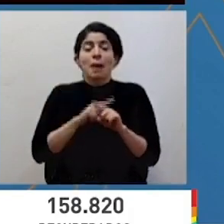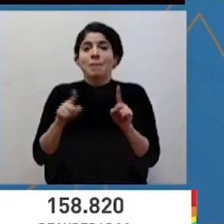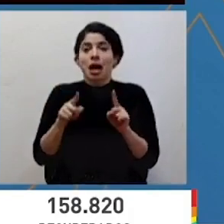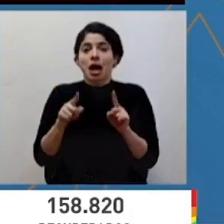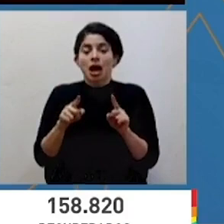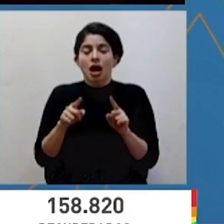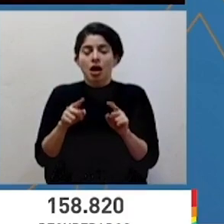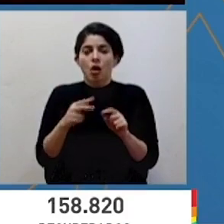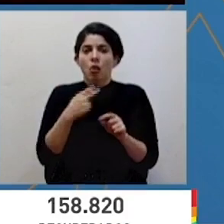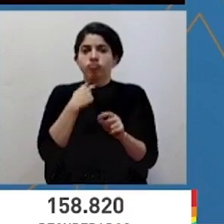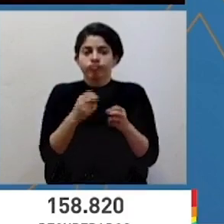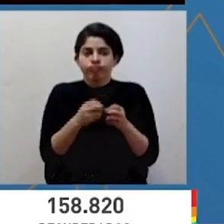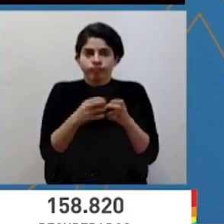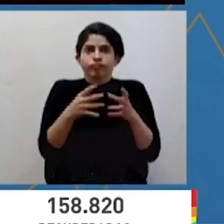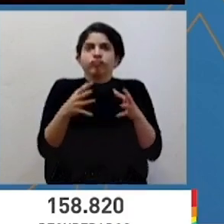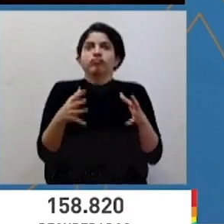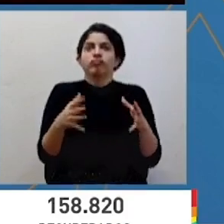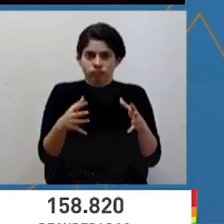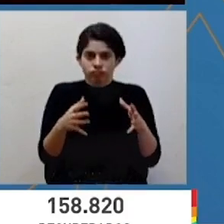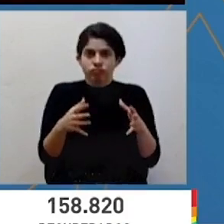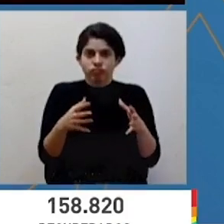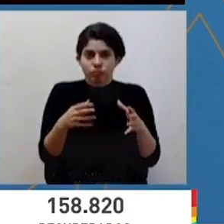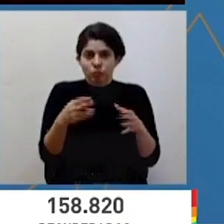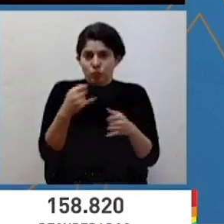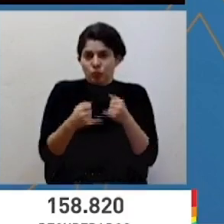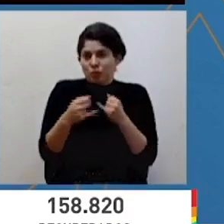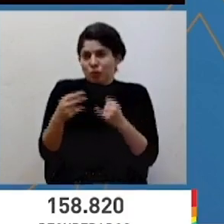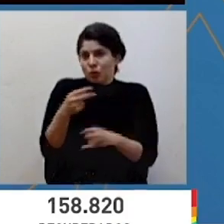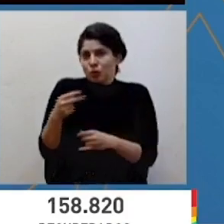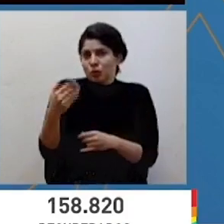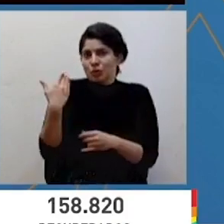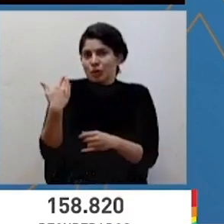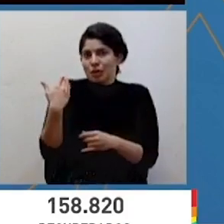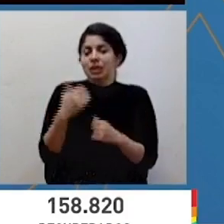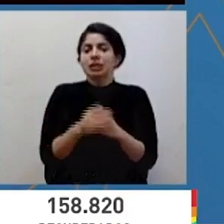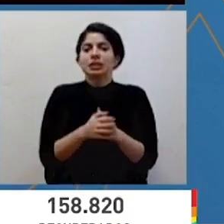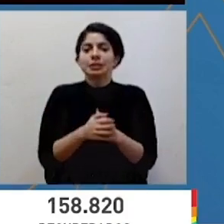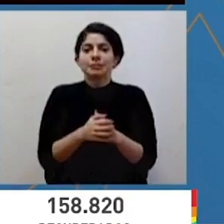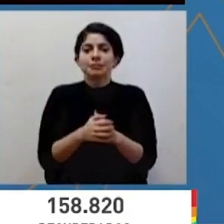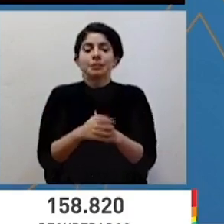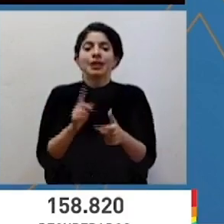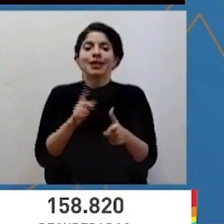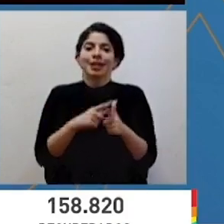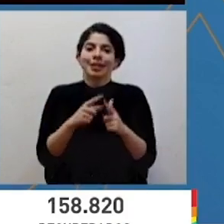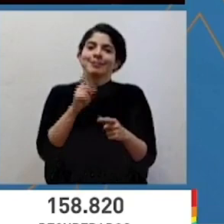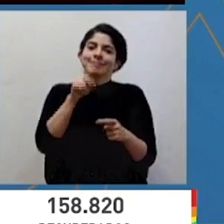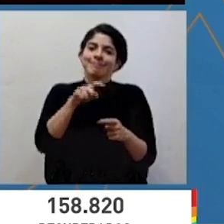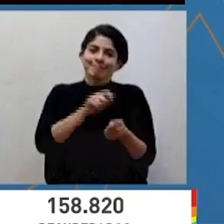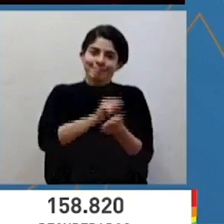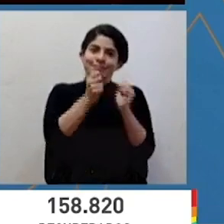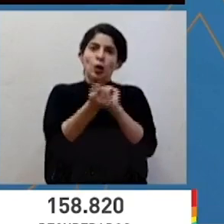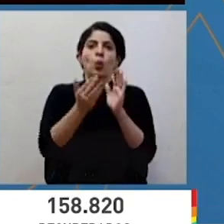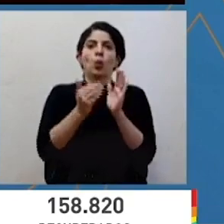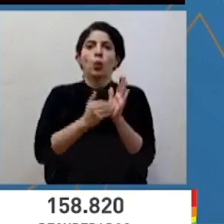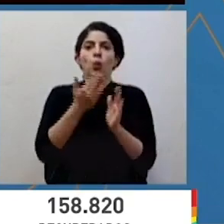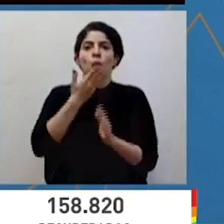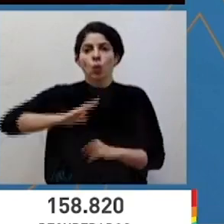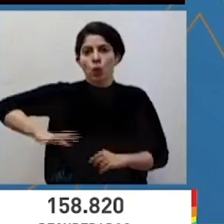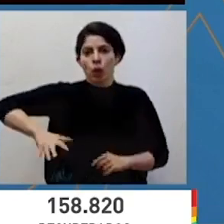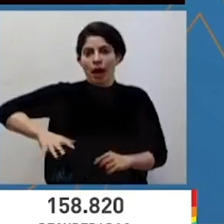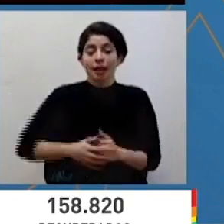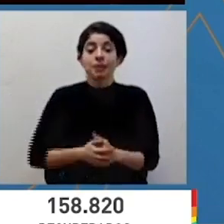tiene un aumento de casos para estas dos últimas semanas epidemiológicas y pasa nuevamente la alerta naranja.